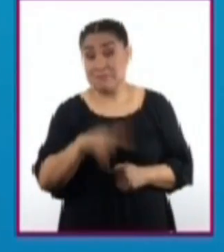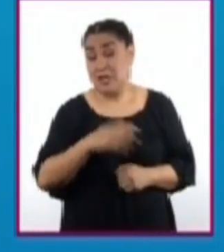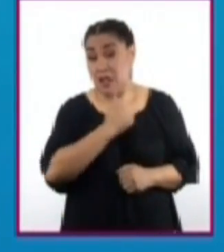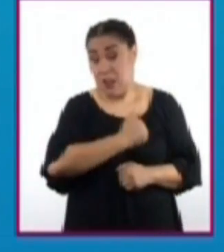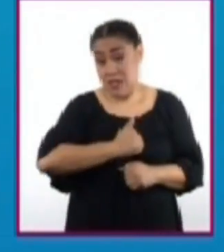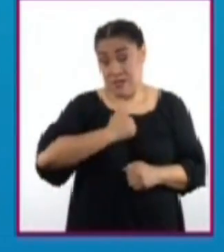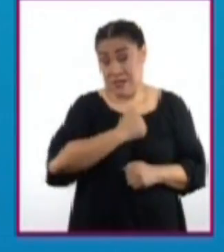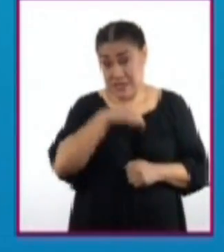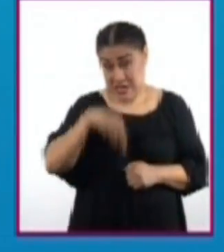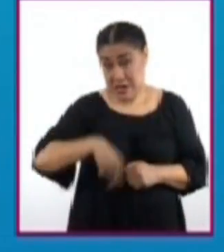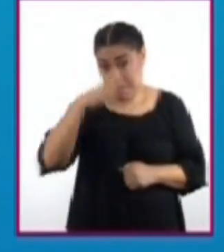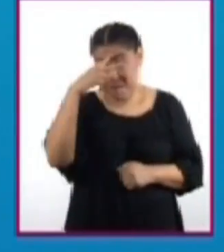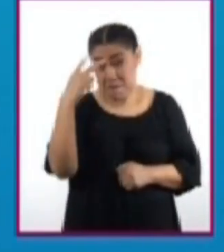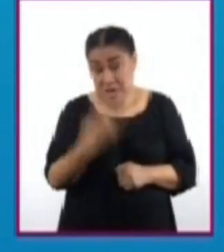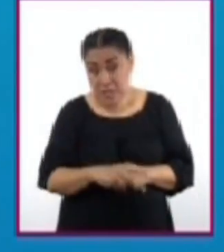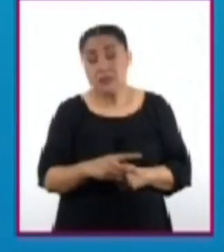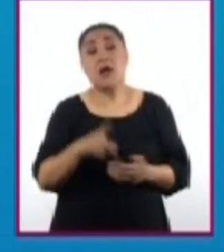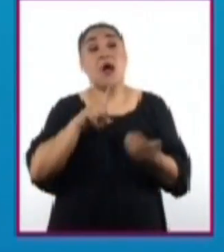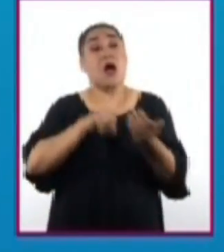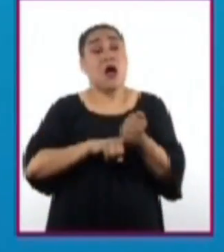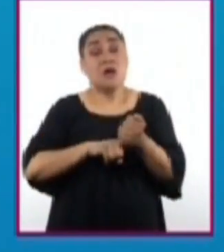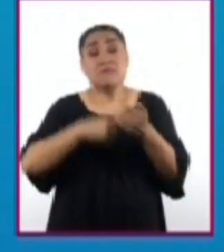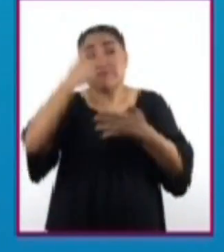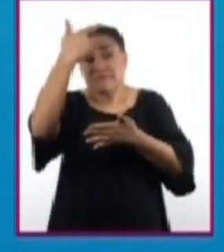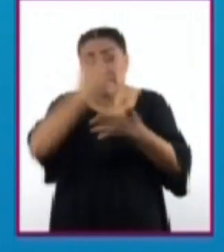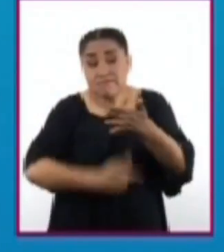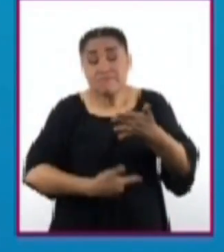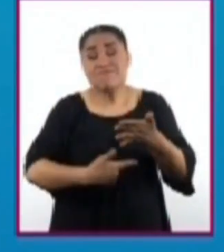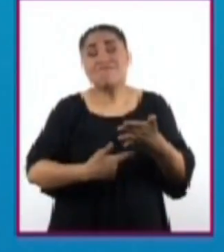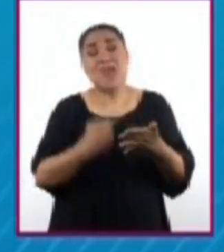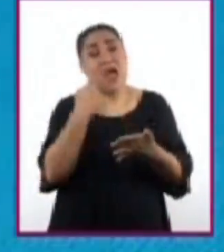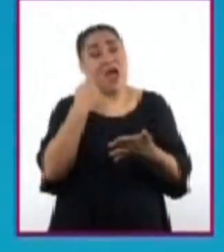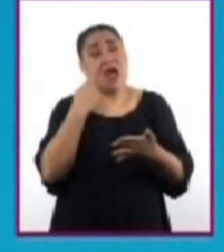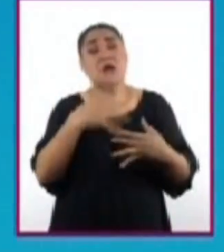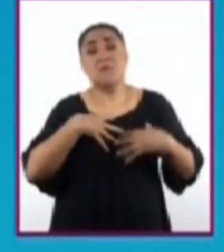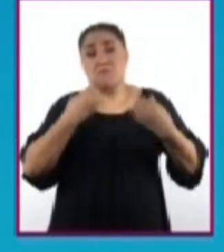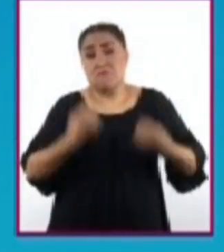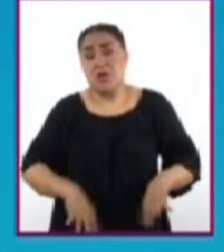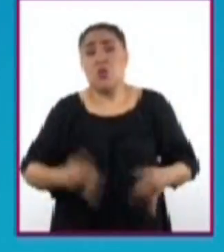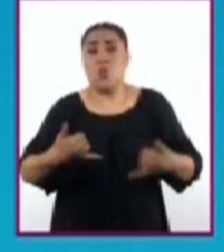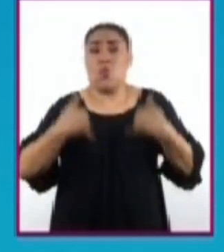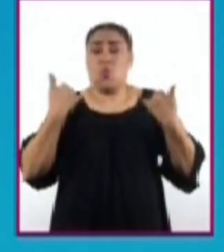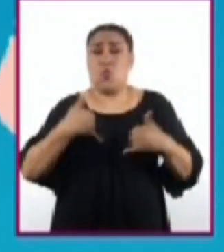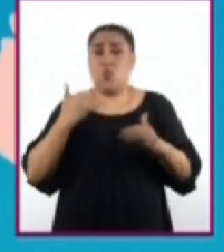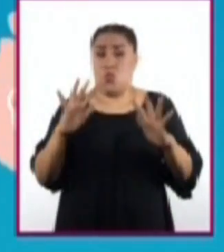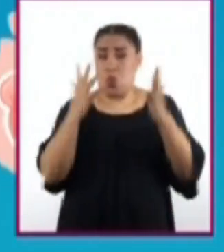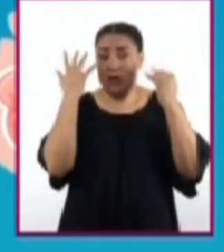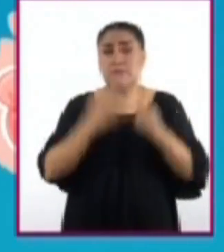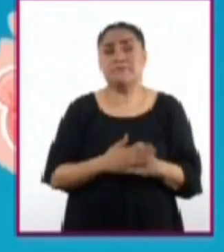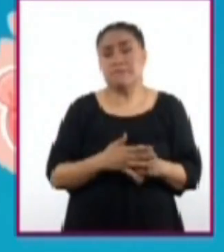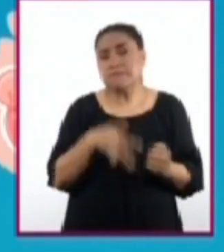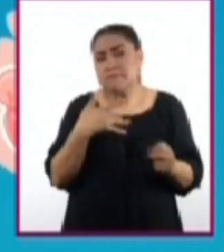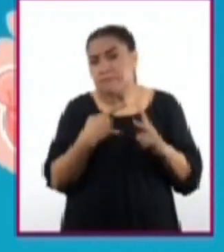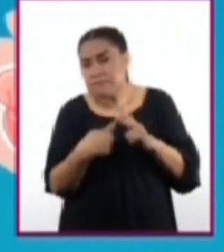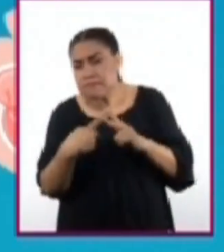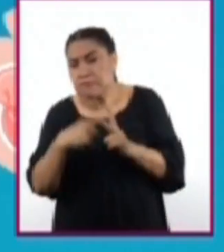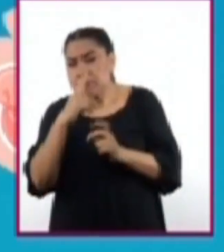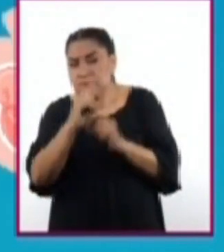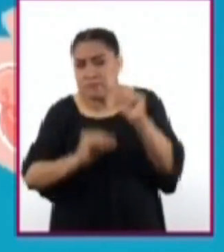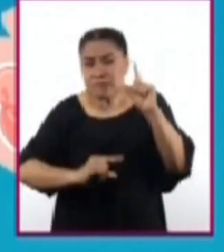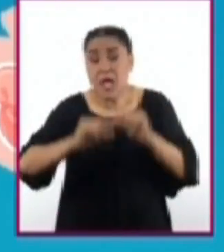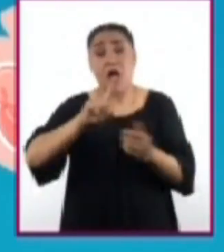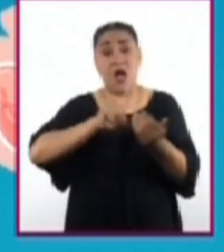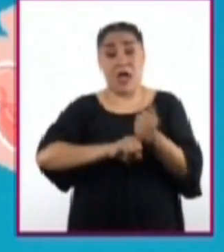Lamentablemente, en México nos encontramos entre los primeros lugares del mundo en embarazo adolescente. Las estadísticas muestran que cada año,